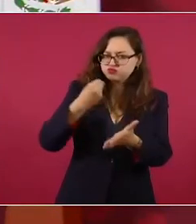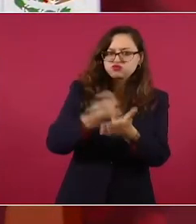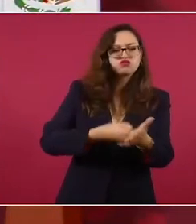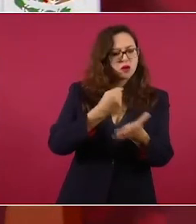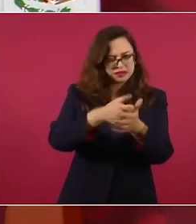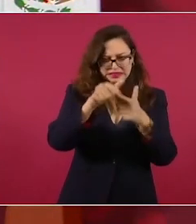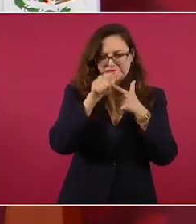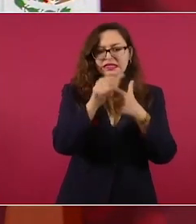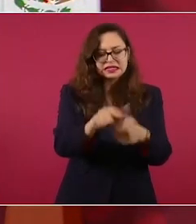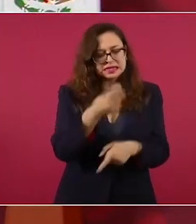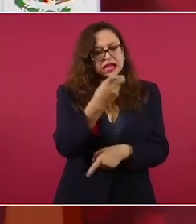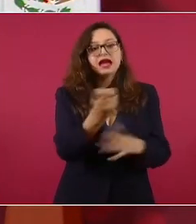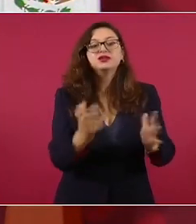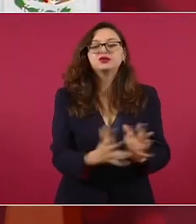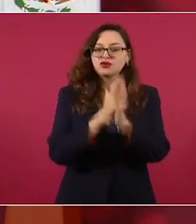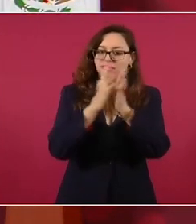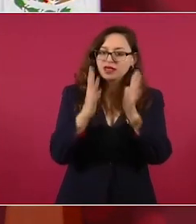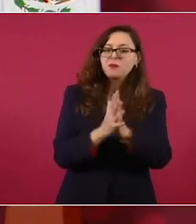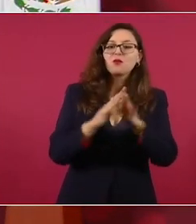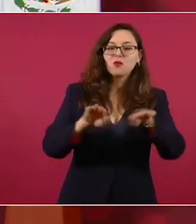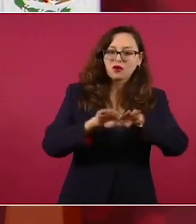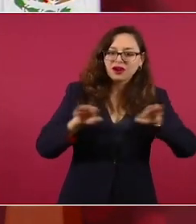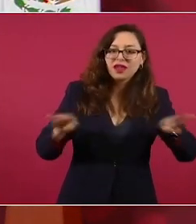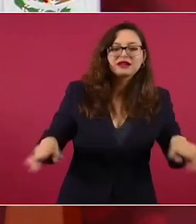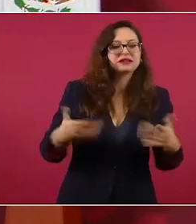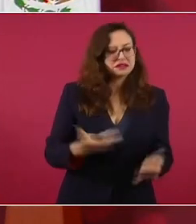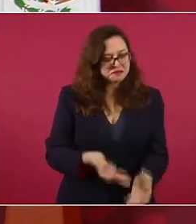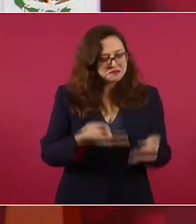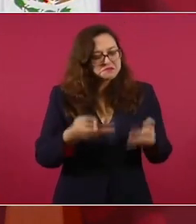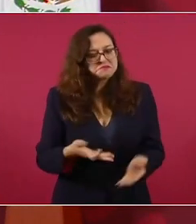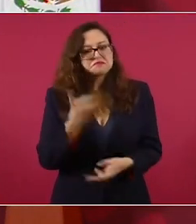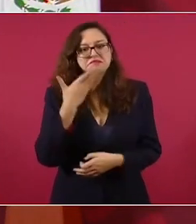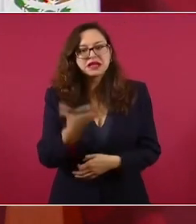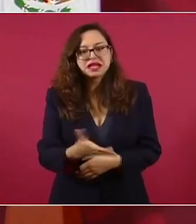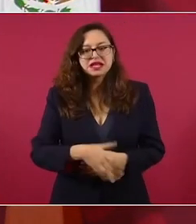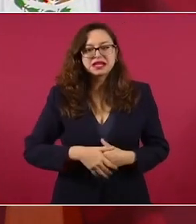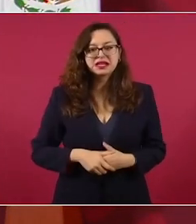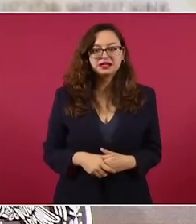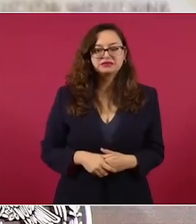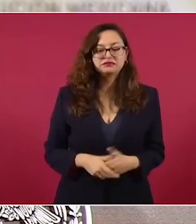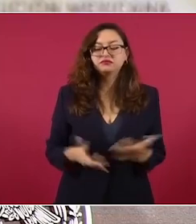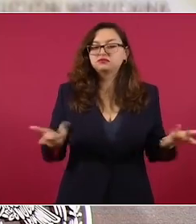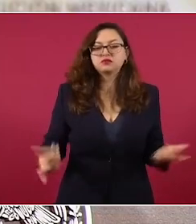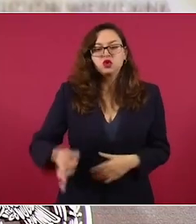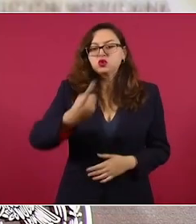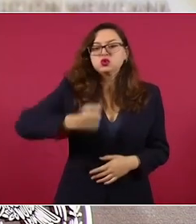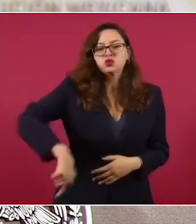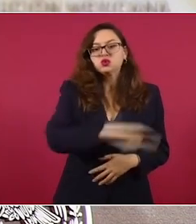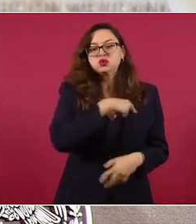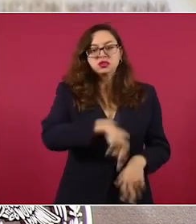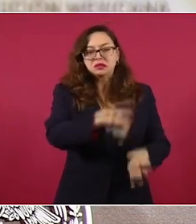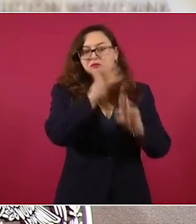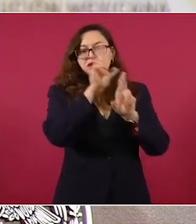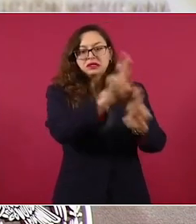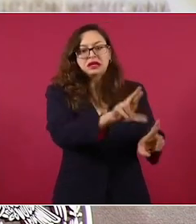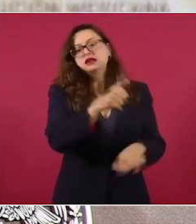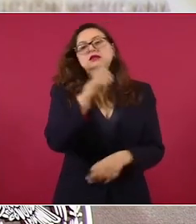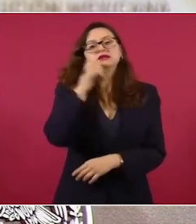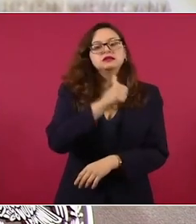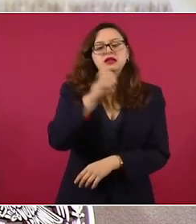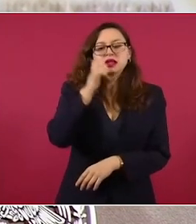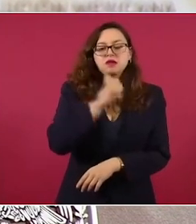y van a ser siempre respetados y hay